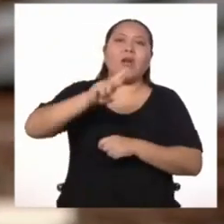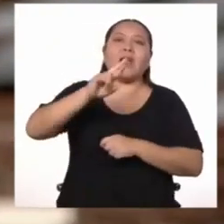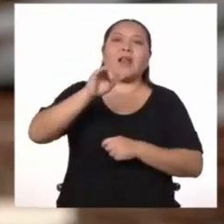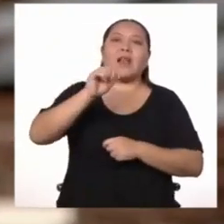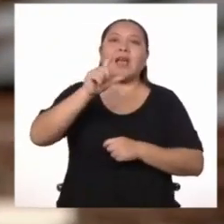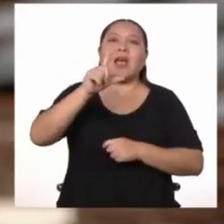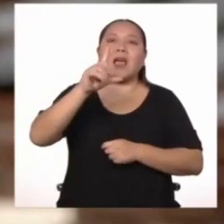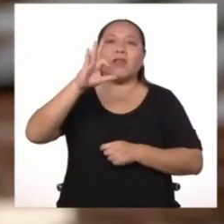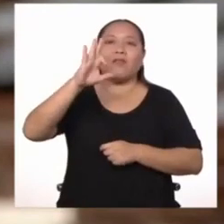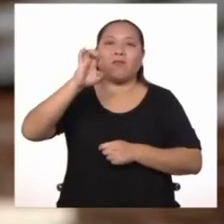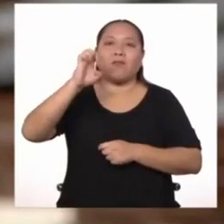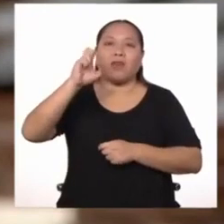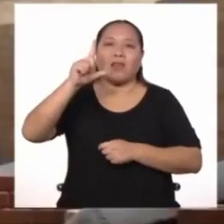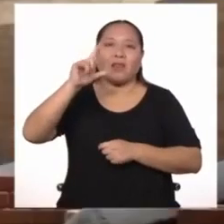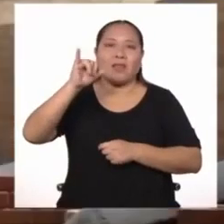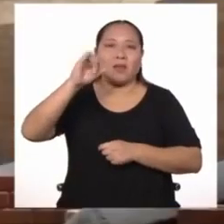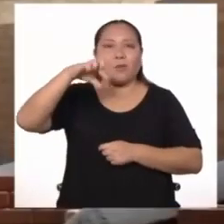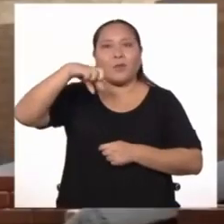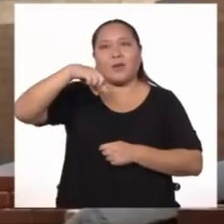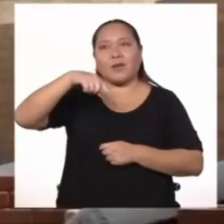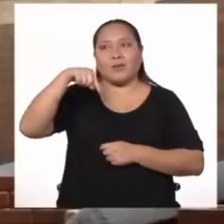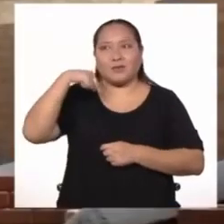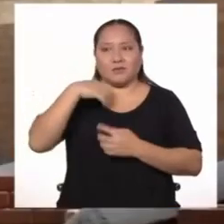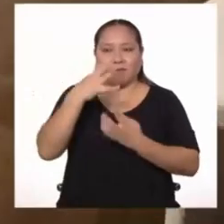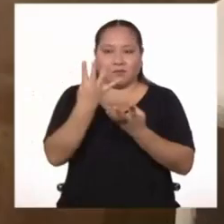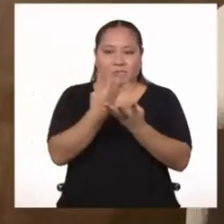donde yo me encuentro en este momento.